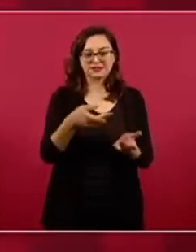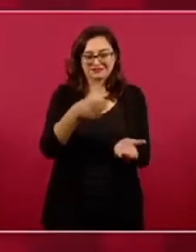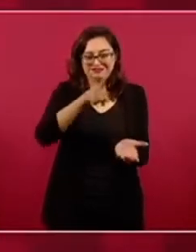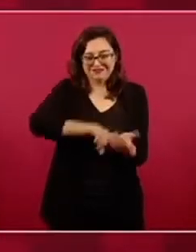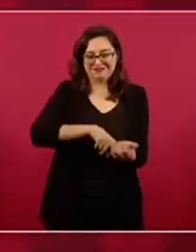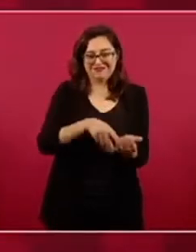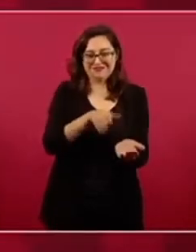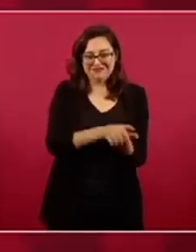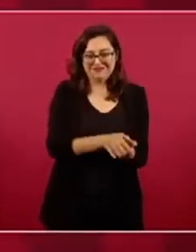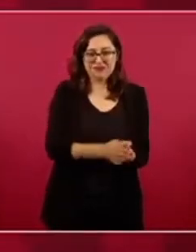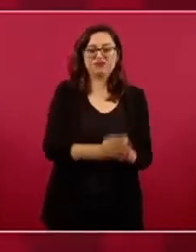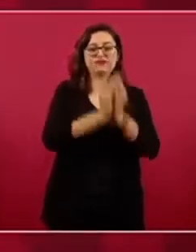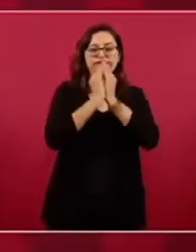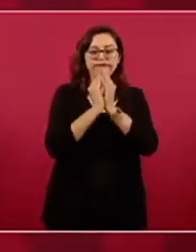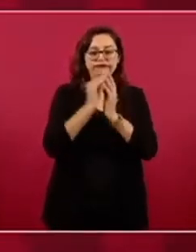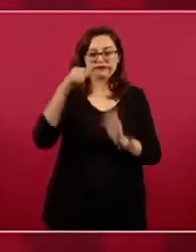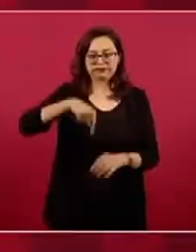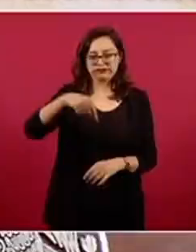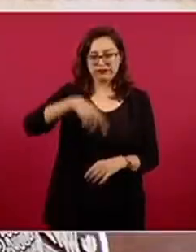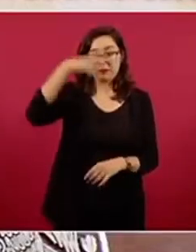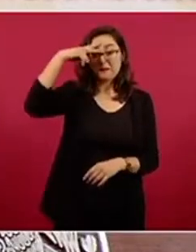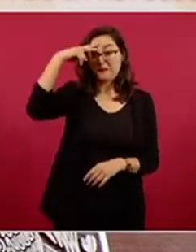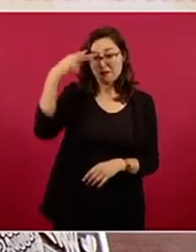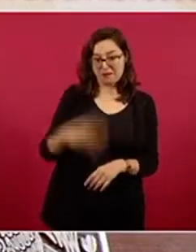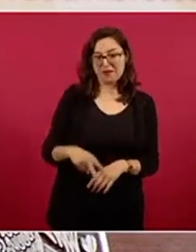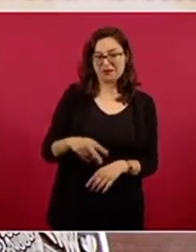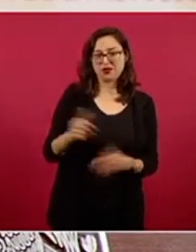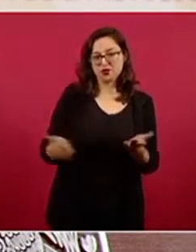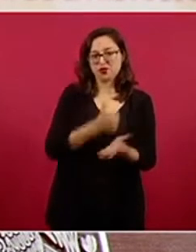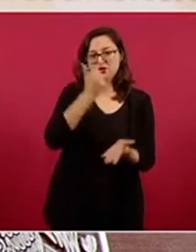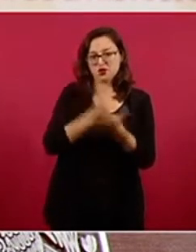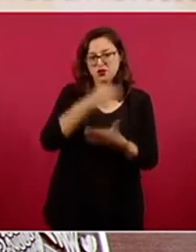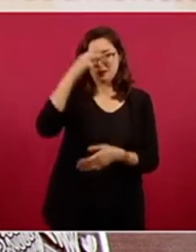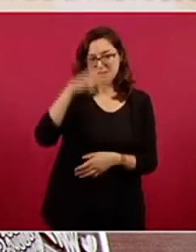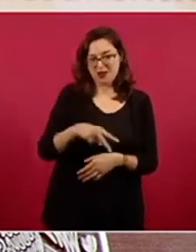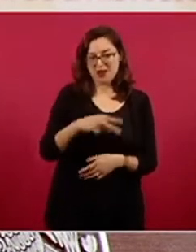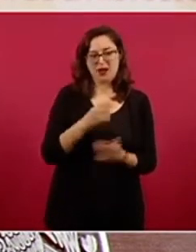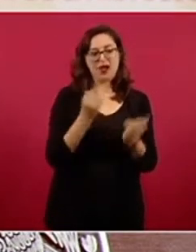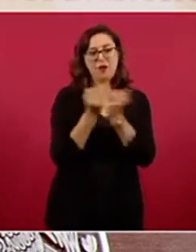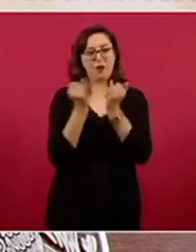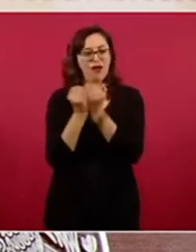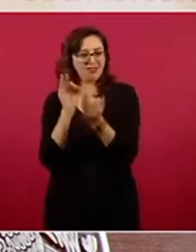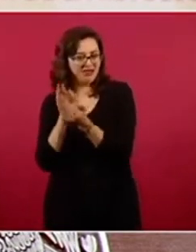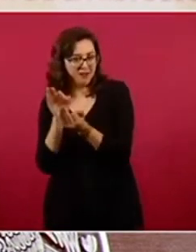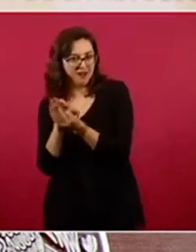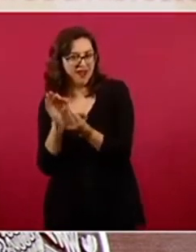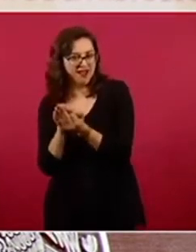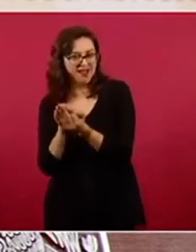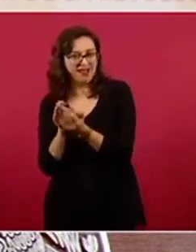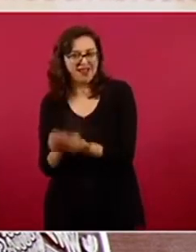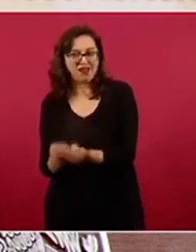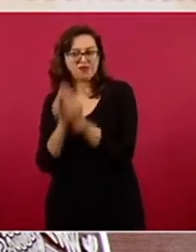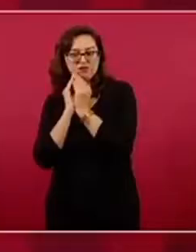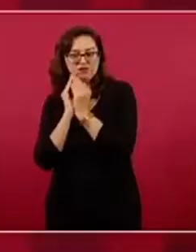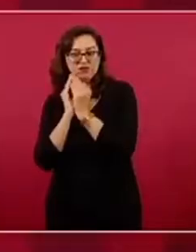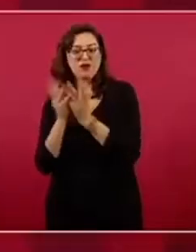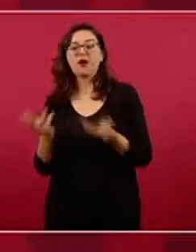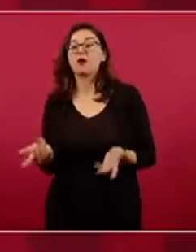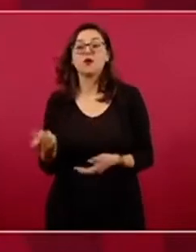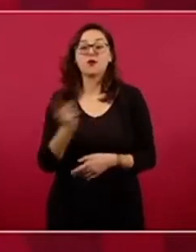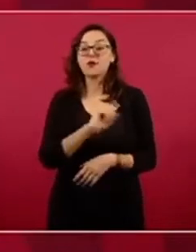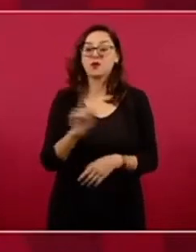de México, como la guajolota, ¿sí? No, me mandaron a decir,